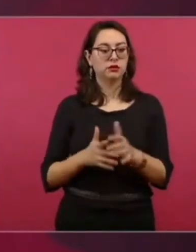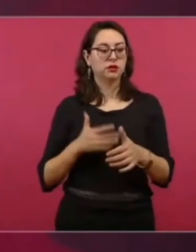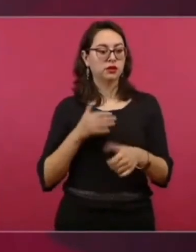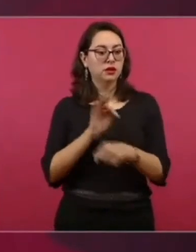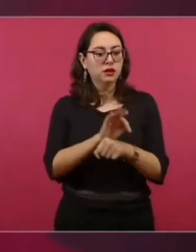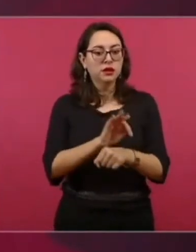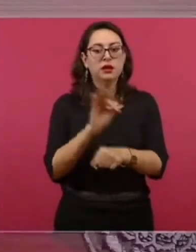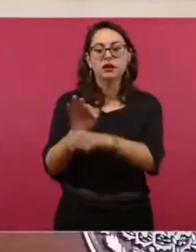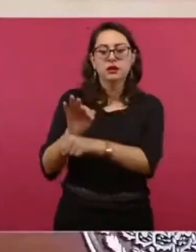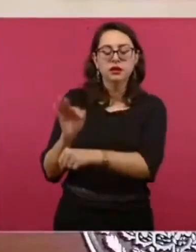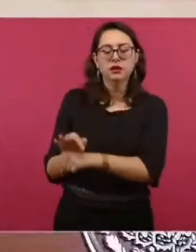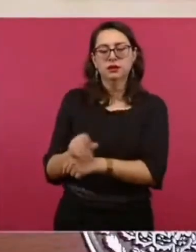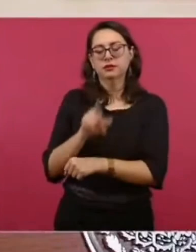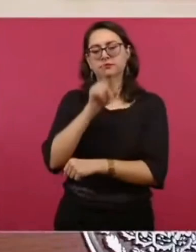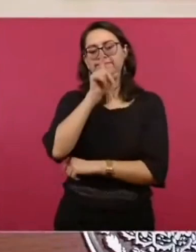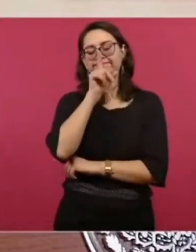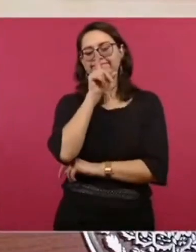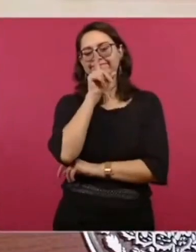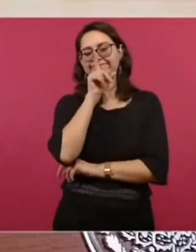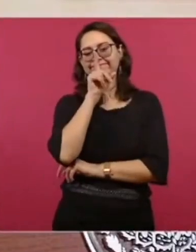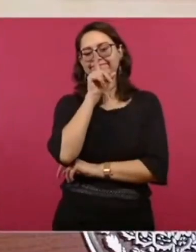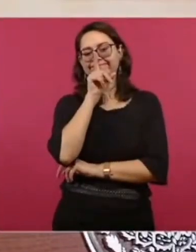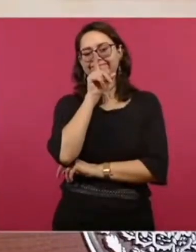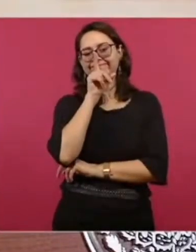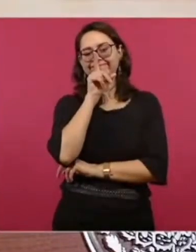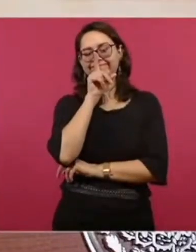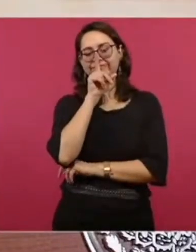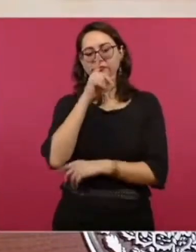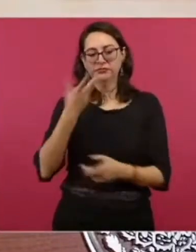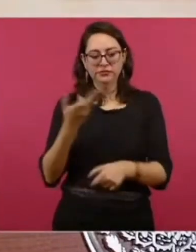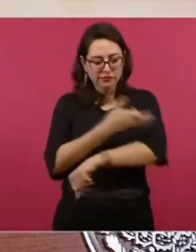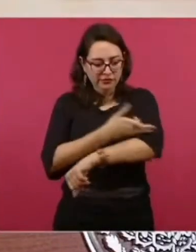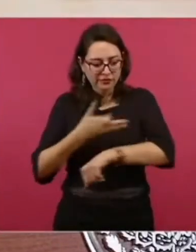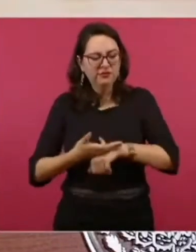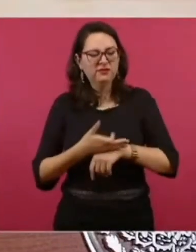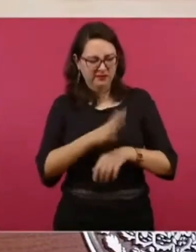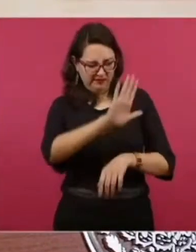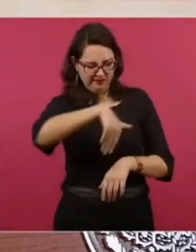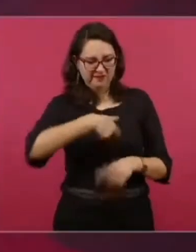el nepotismo